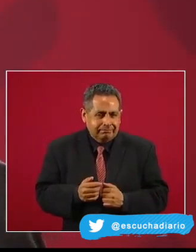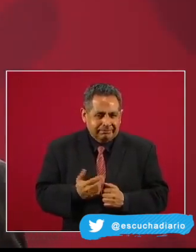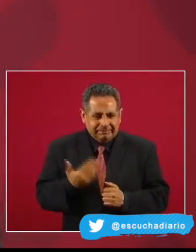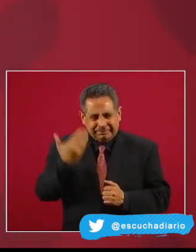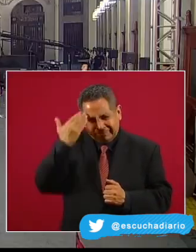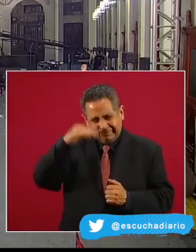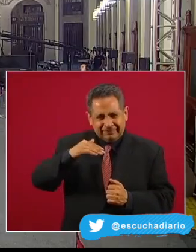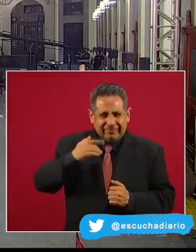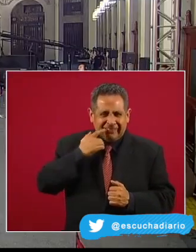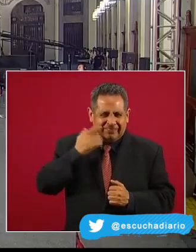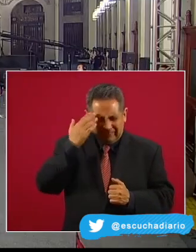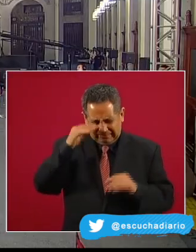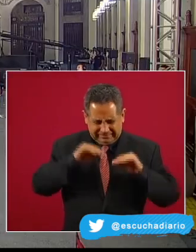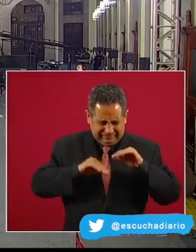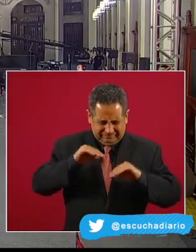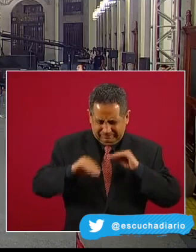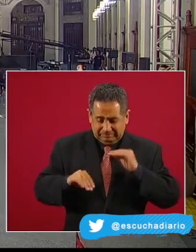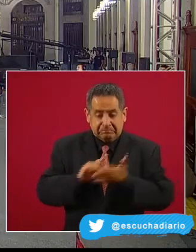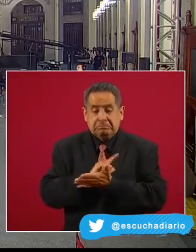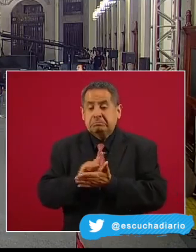O sea, lo mismo.